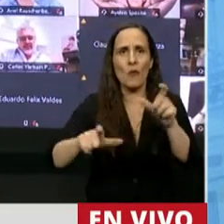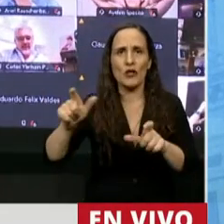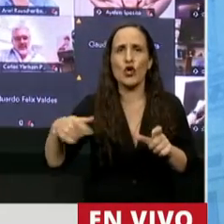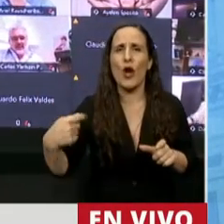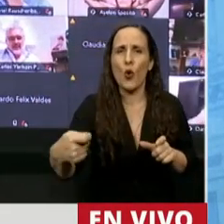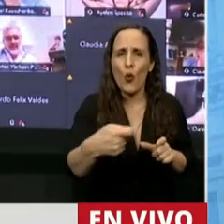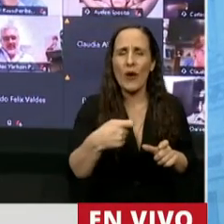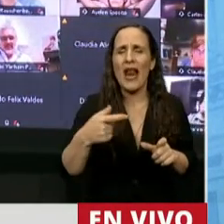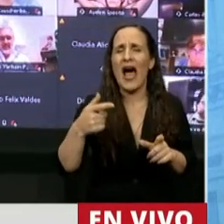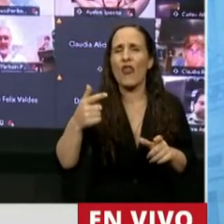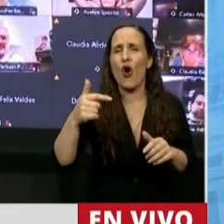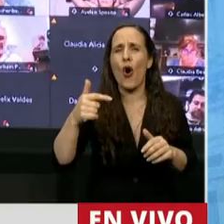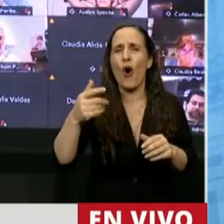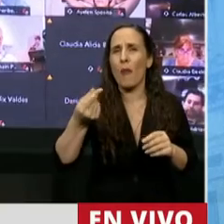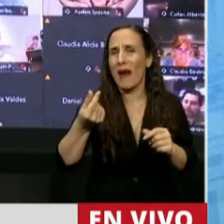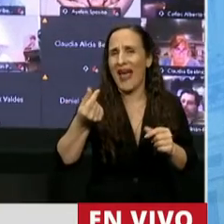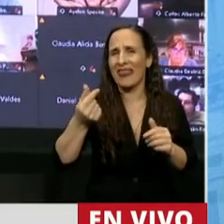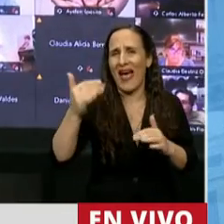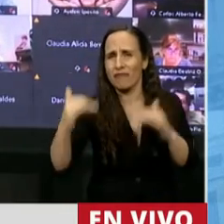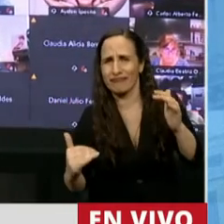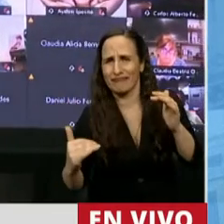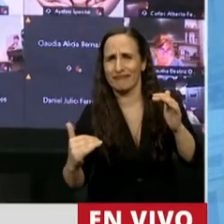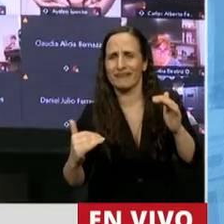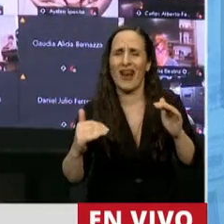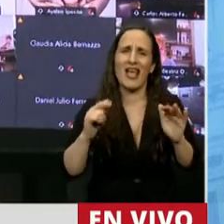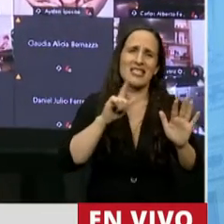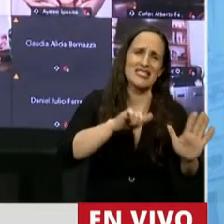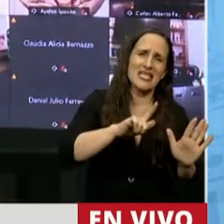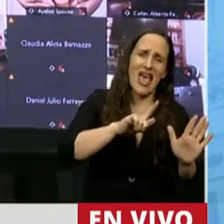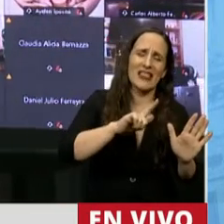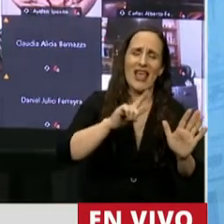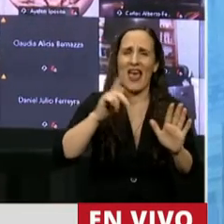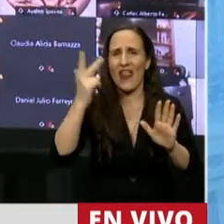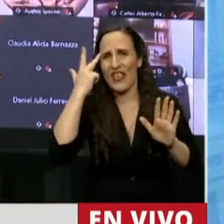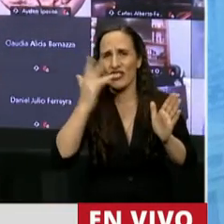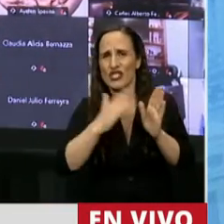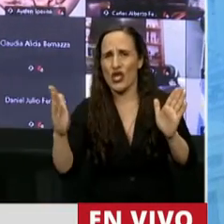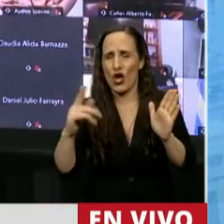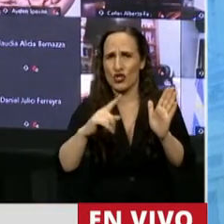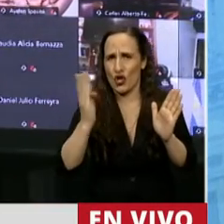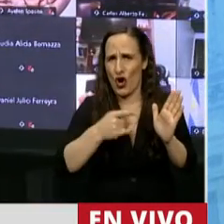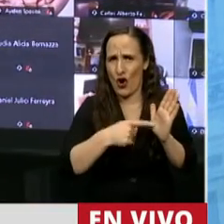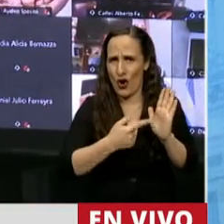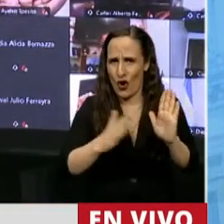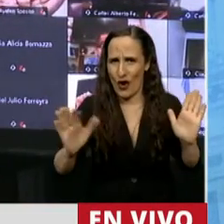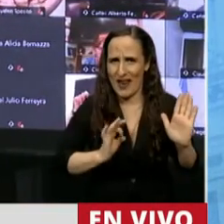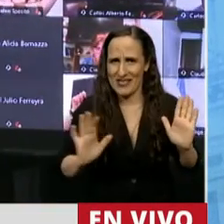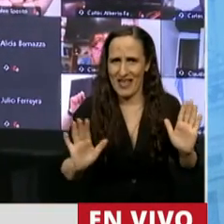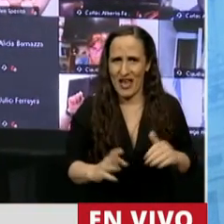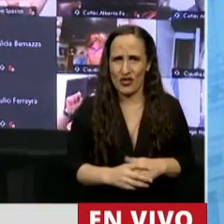jubilados, Presidente, de entre 7 y 18 puntos solo en este año calendario.